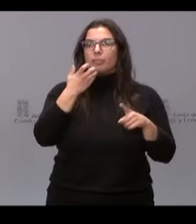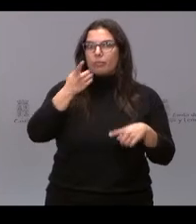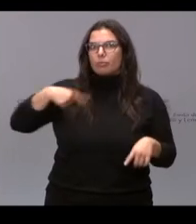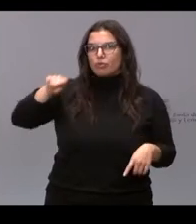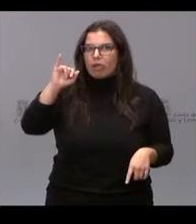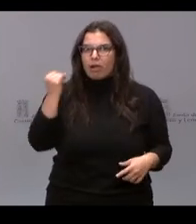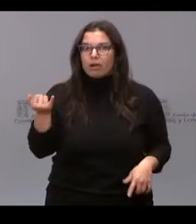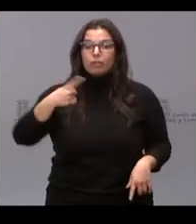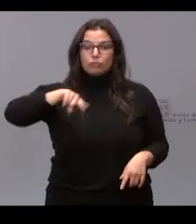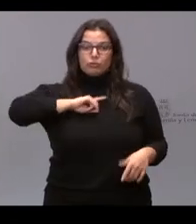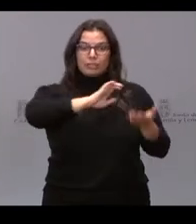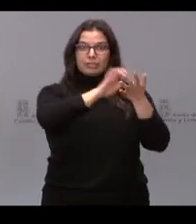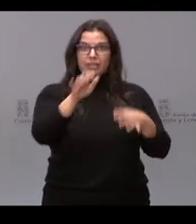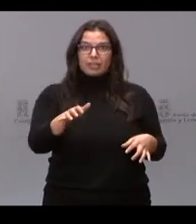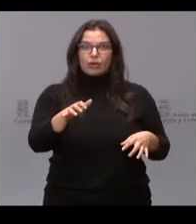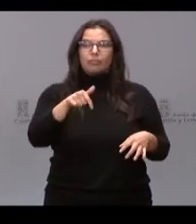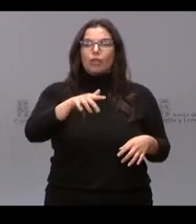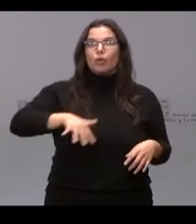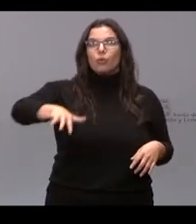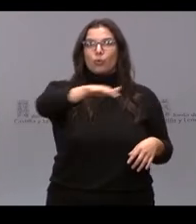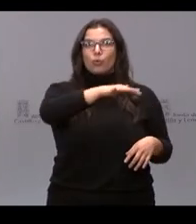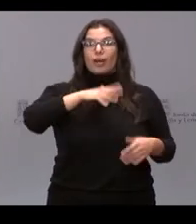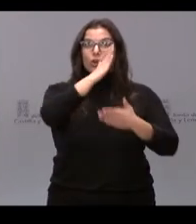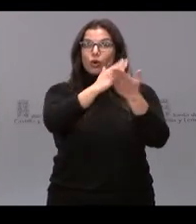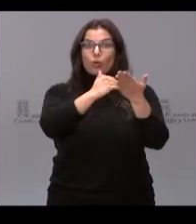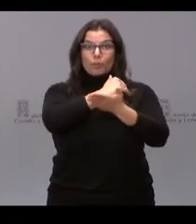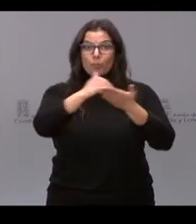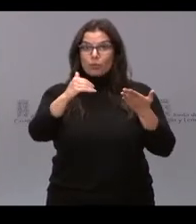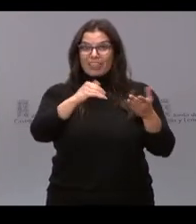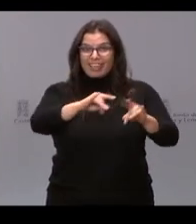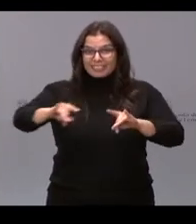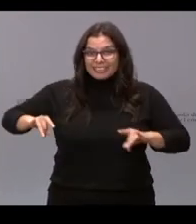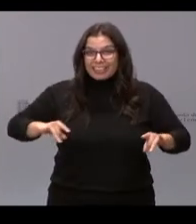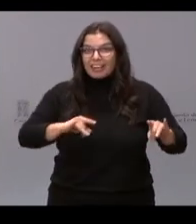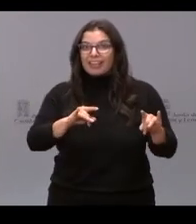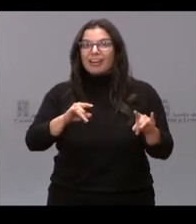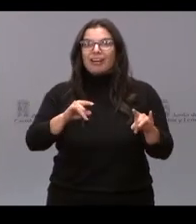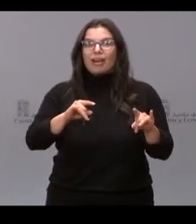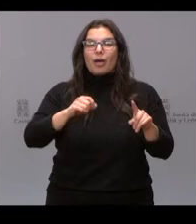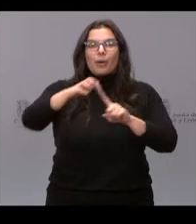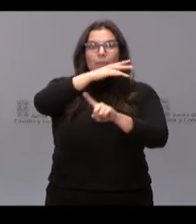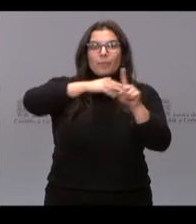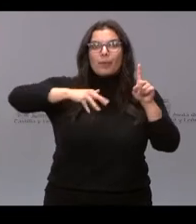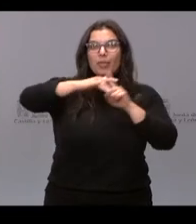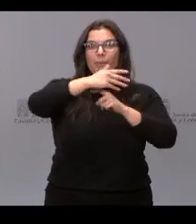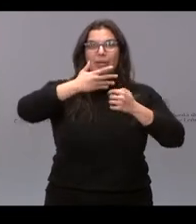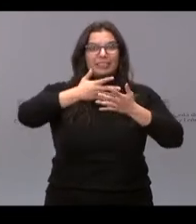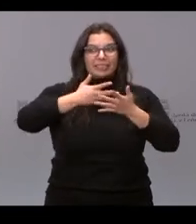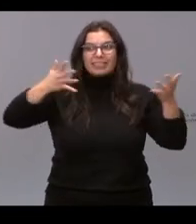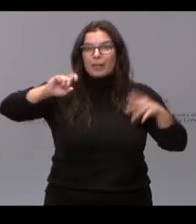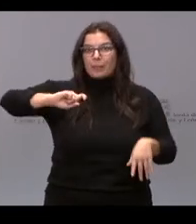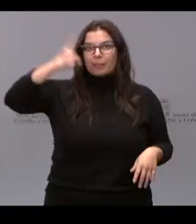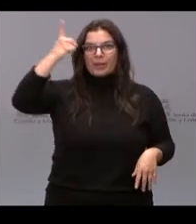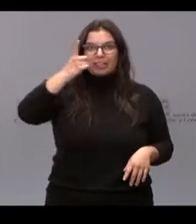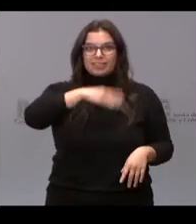es uno de los lugares, es la comunidad, es la tierra donde más medioambiente hay de toda España.